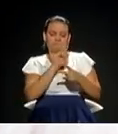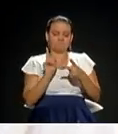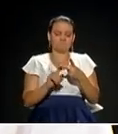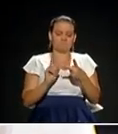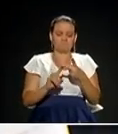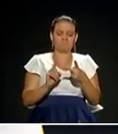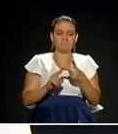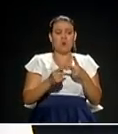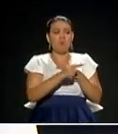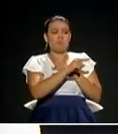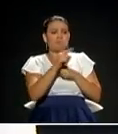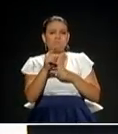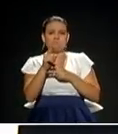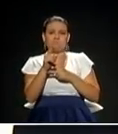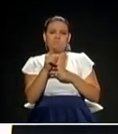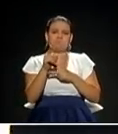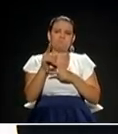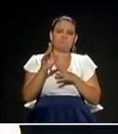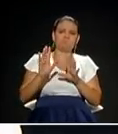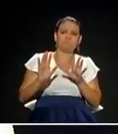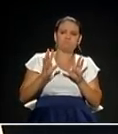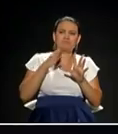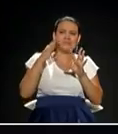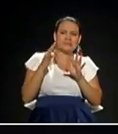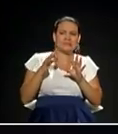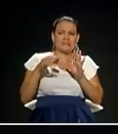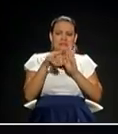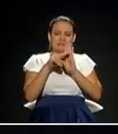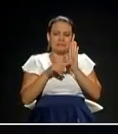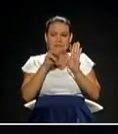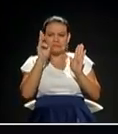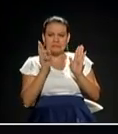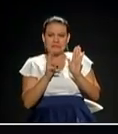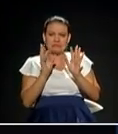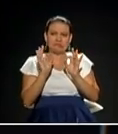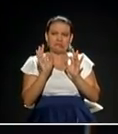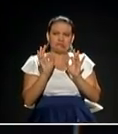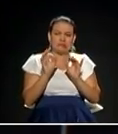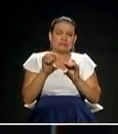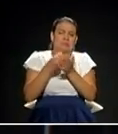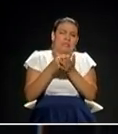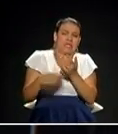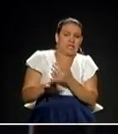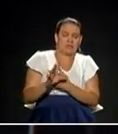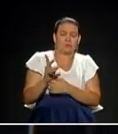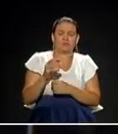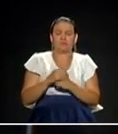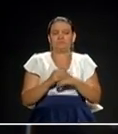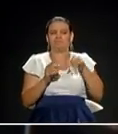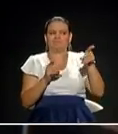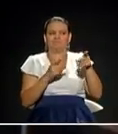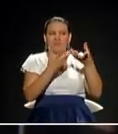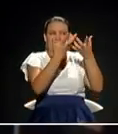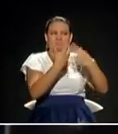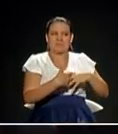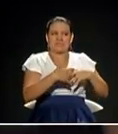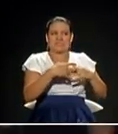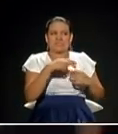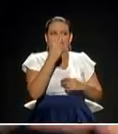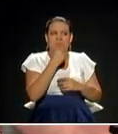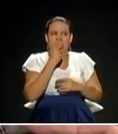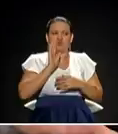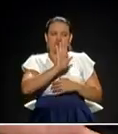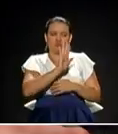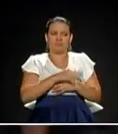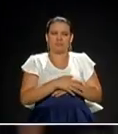obligaciones urbanísticas que muchas veces no dejan cerrar financieramente muchos de los proyectos. Entonces, un privado simplemente prefiere llevarse la plata